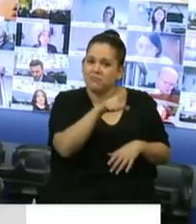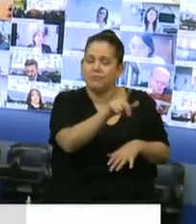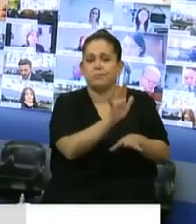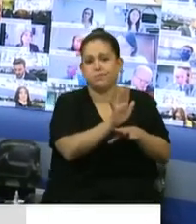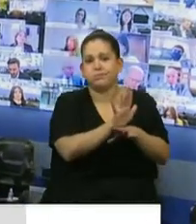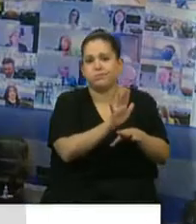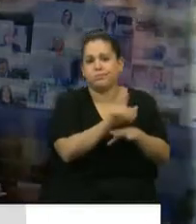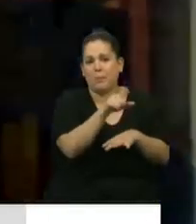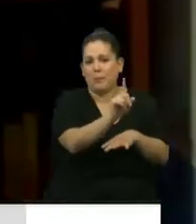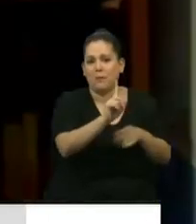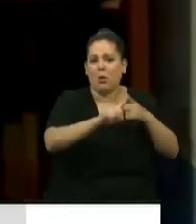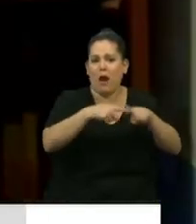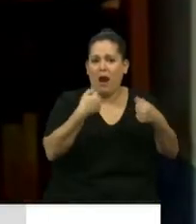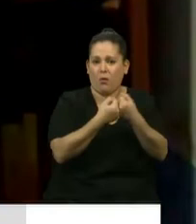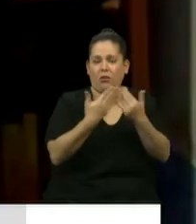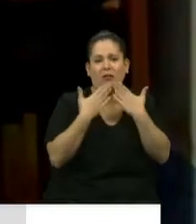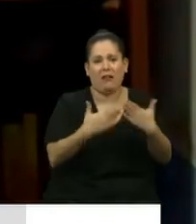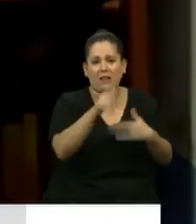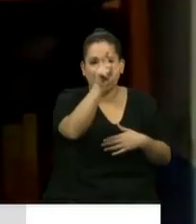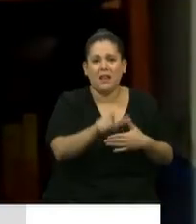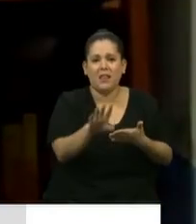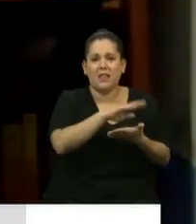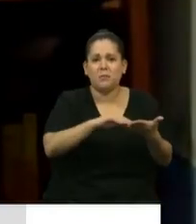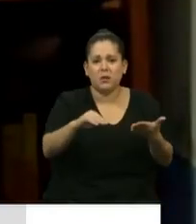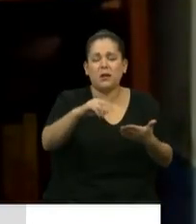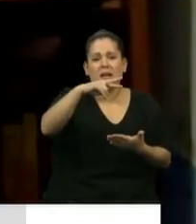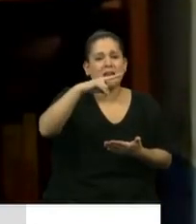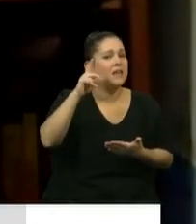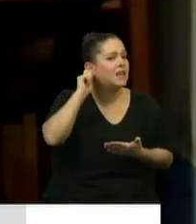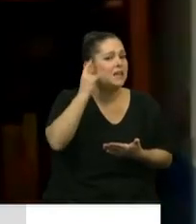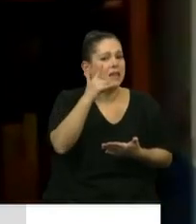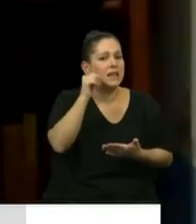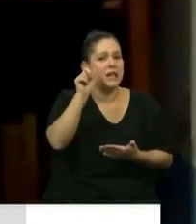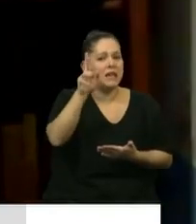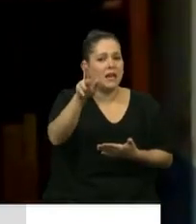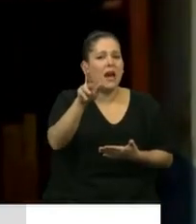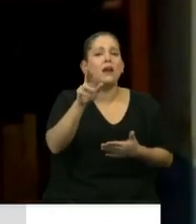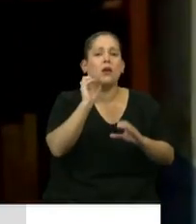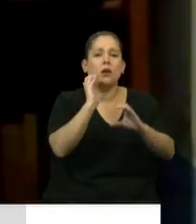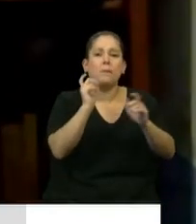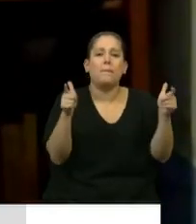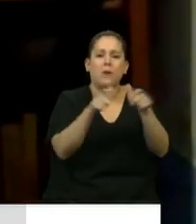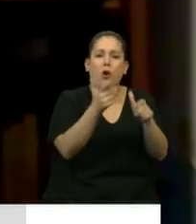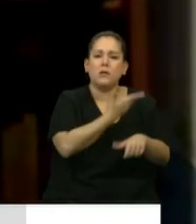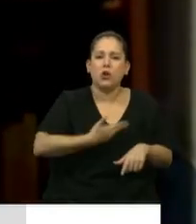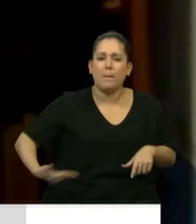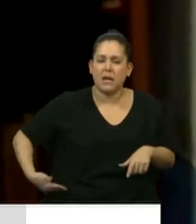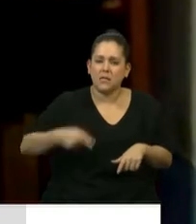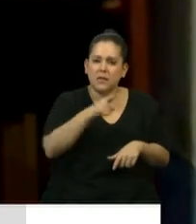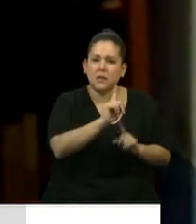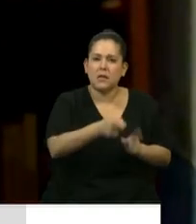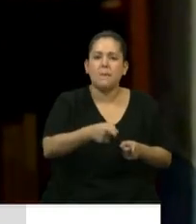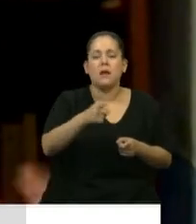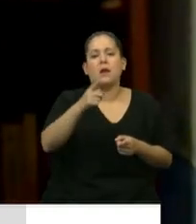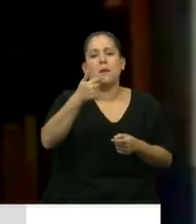factotum de los consensos, la diputada Daniela Vilar, presidente de la Comisión, sin dejar de mencionar a Dolores